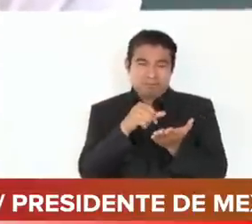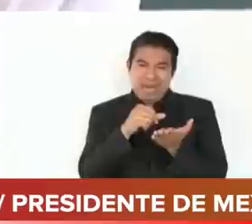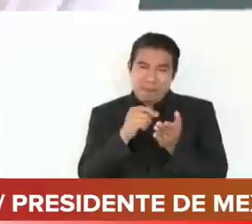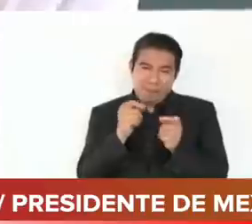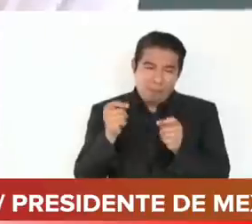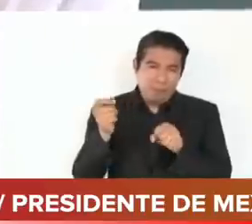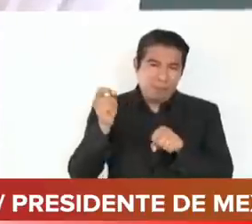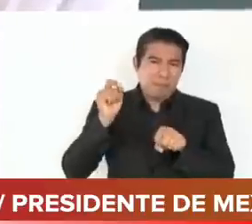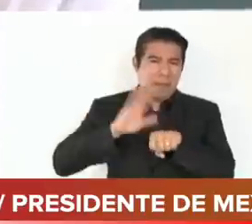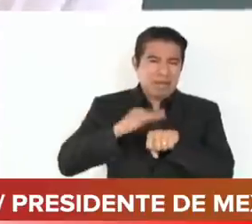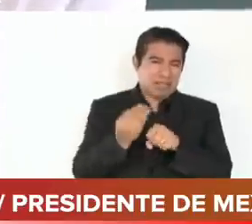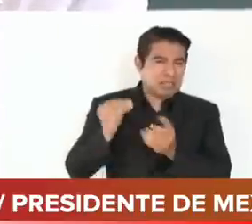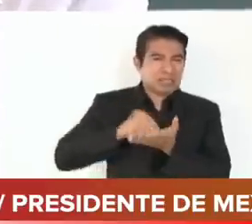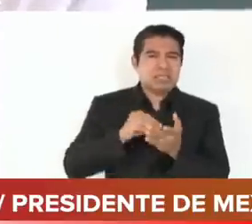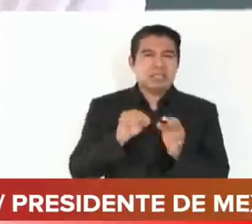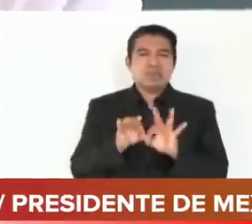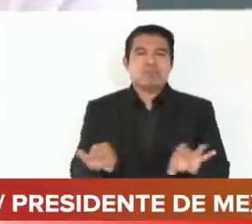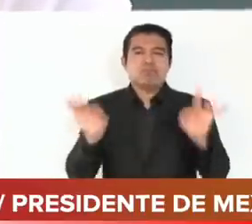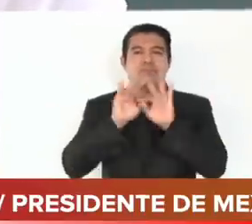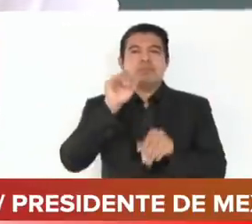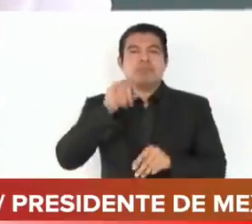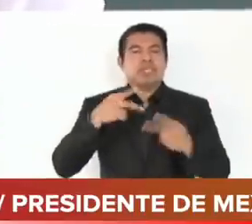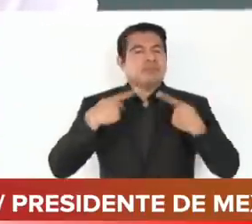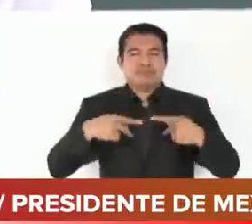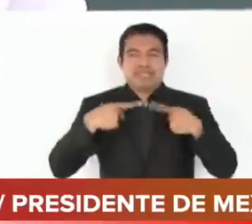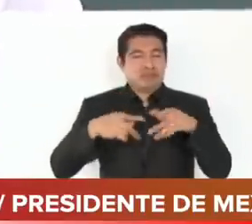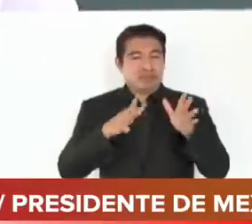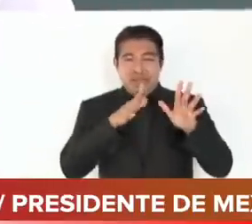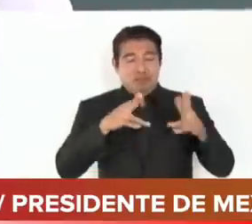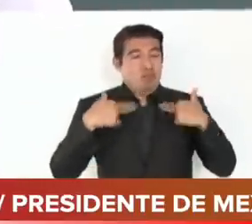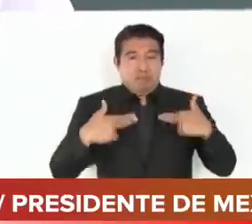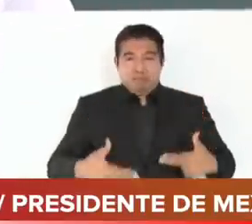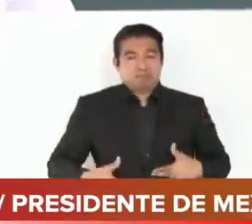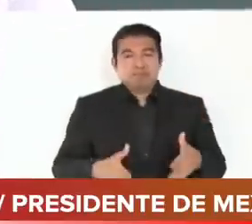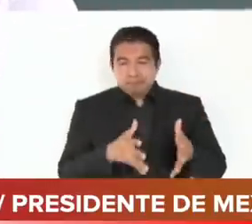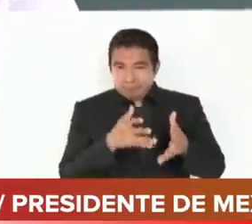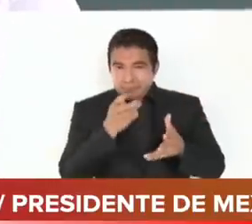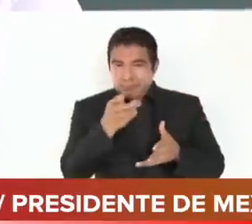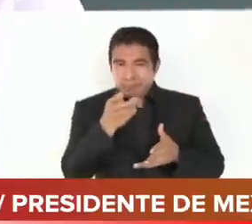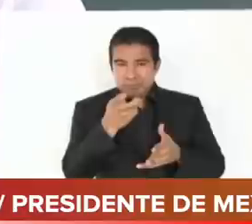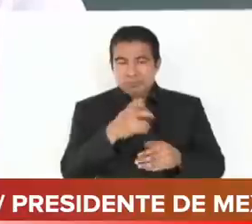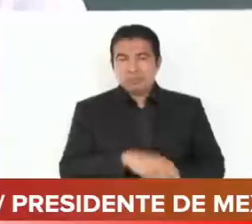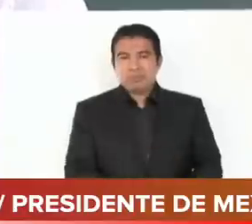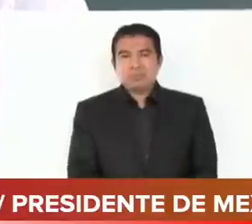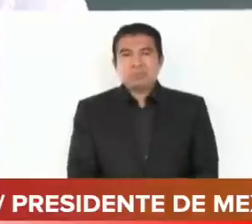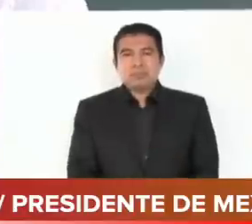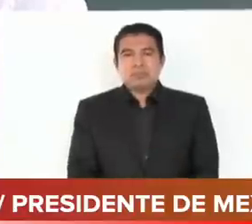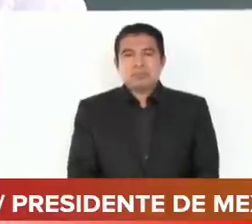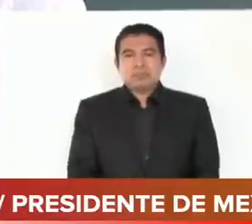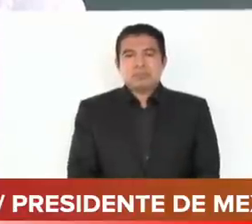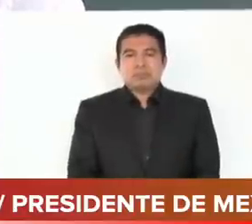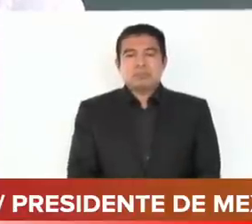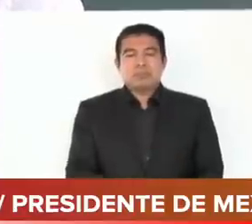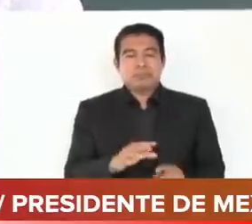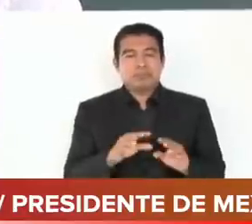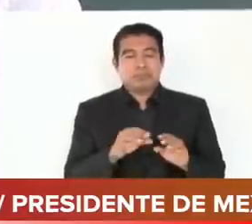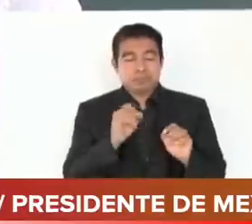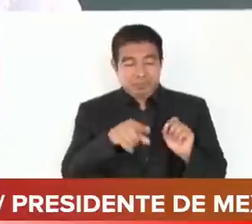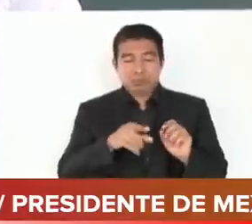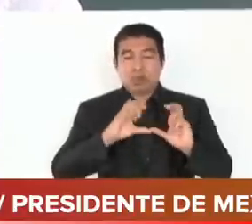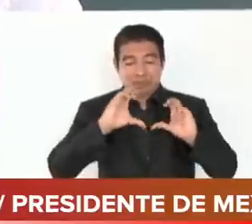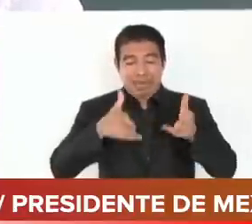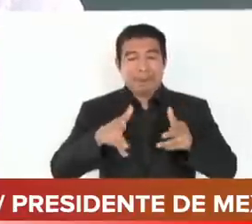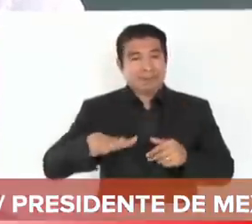a las personas, a los seres humanos. Y es lo que se está haciendo en